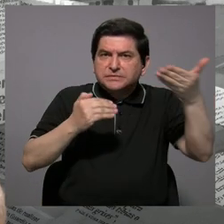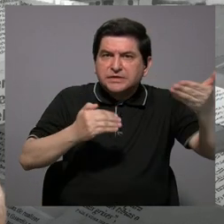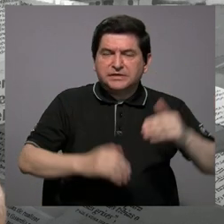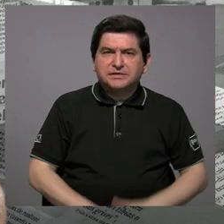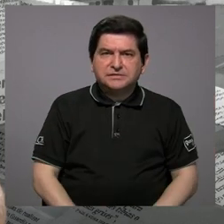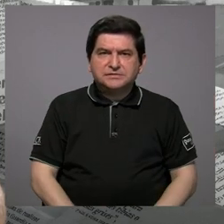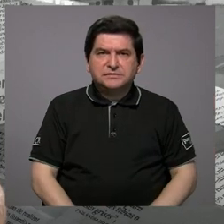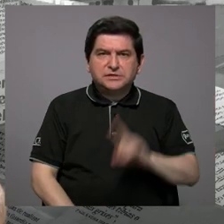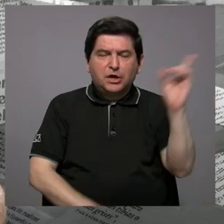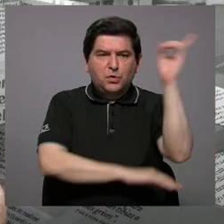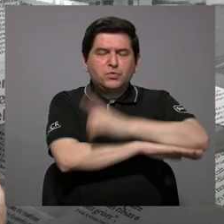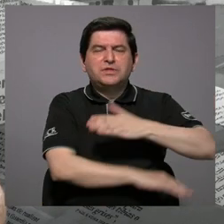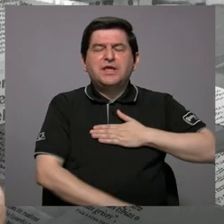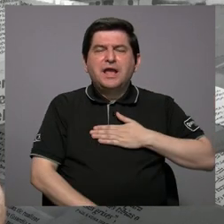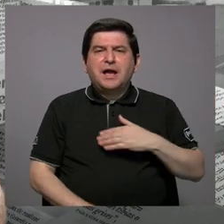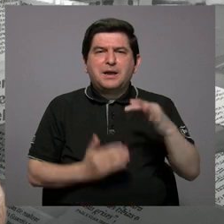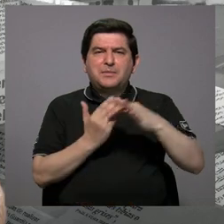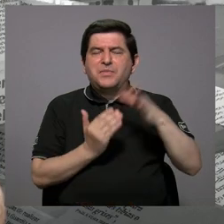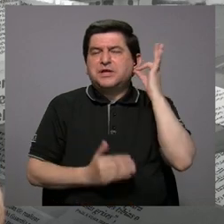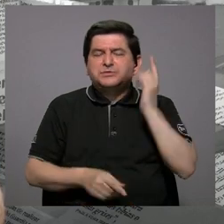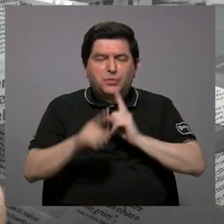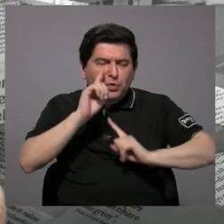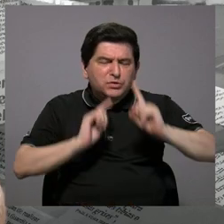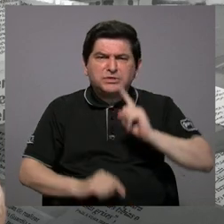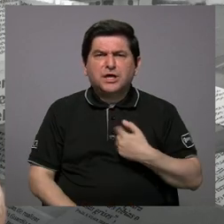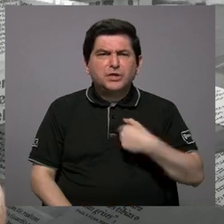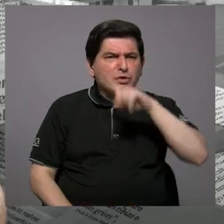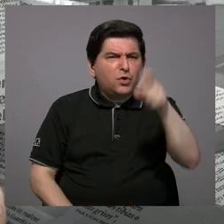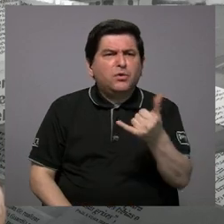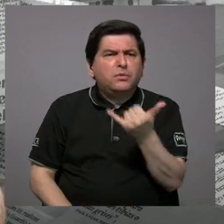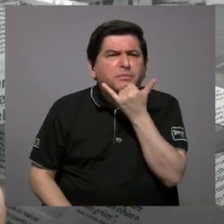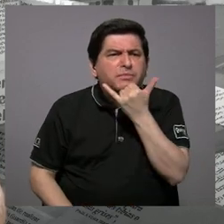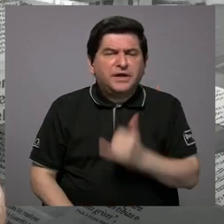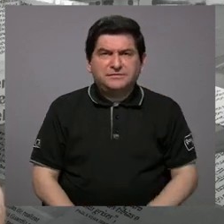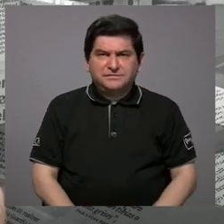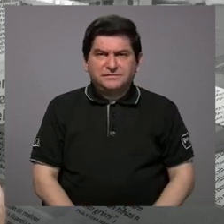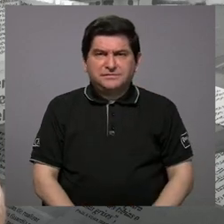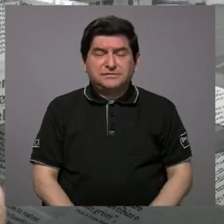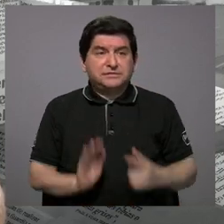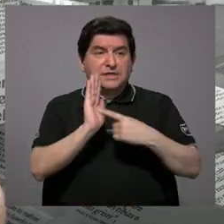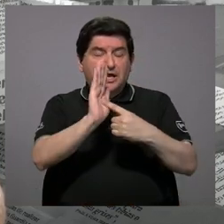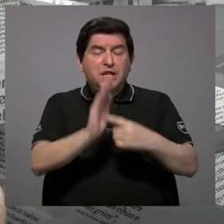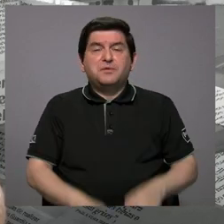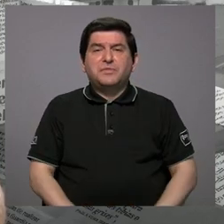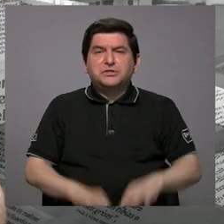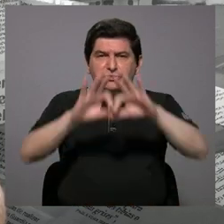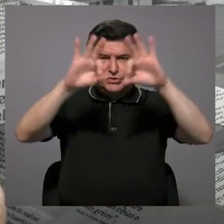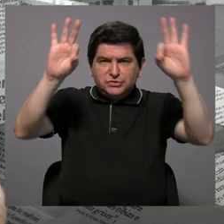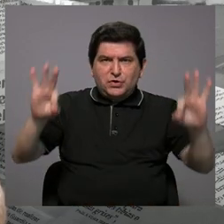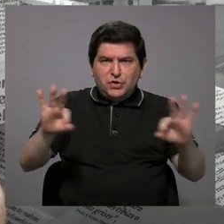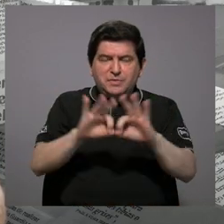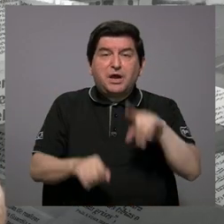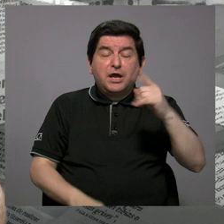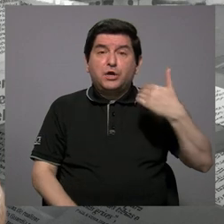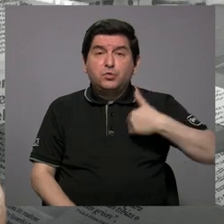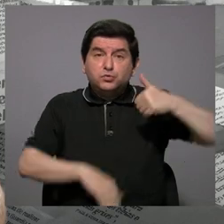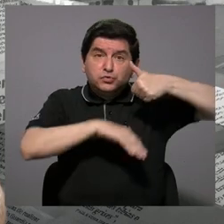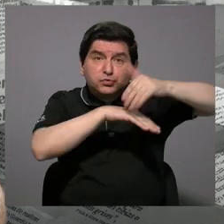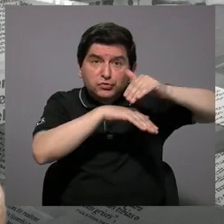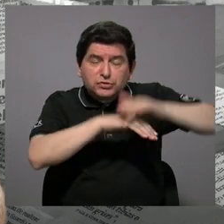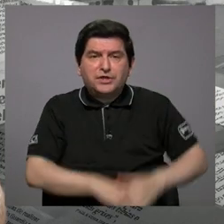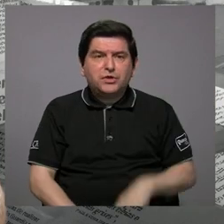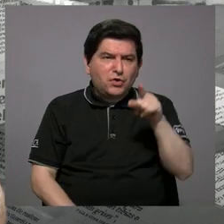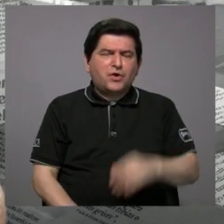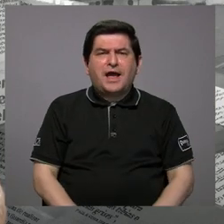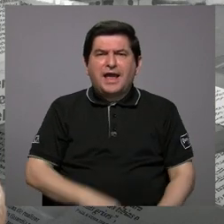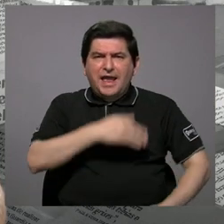un día llegué y encontré a esposa llorando. Digo, mi amor, ¿qué le pasa? Y me enseñó las imágenes que le había mandado de un señor que le tiene que estar